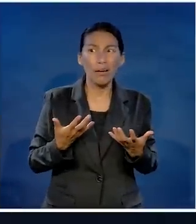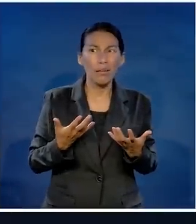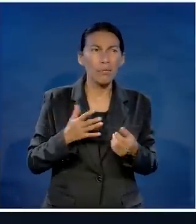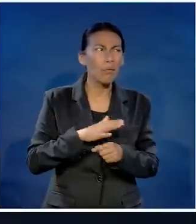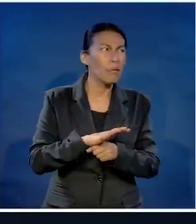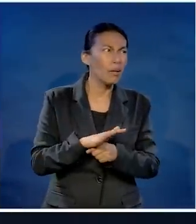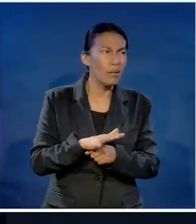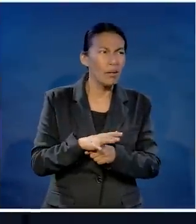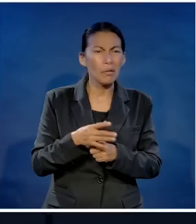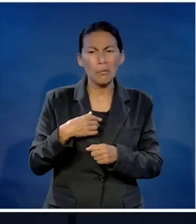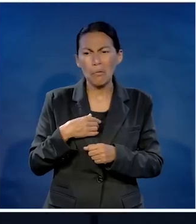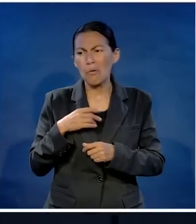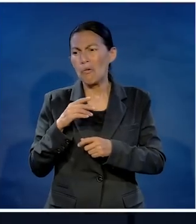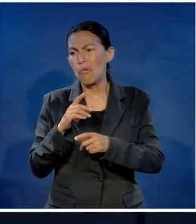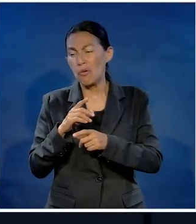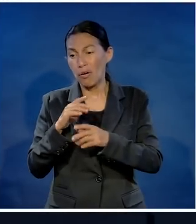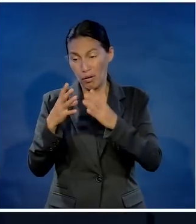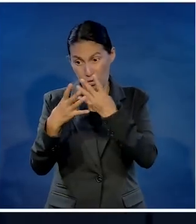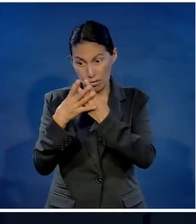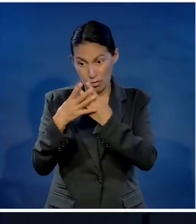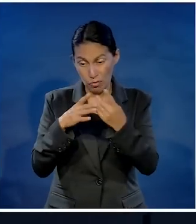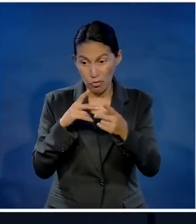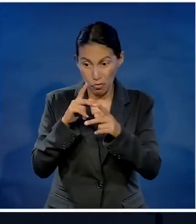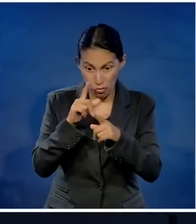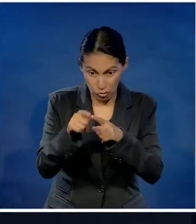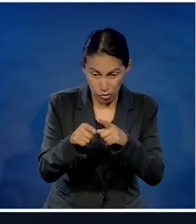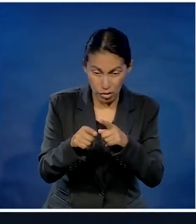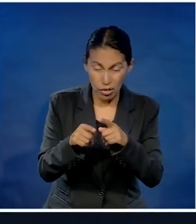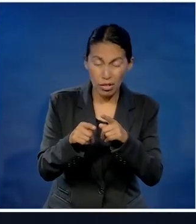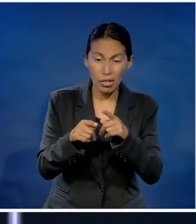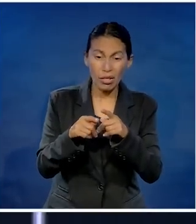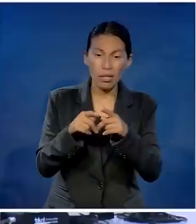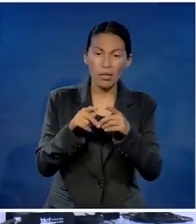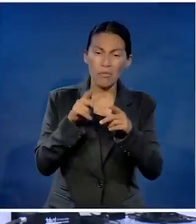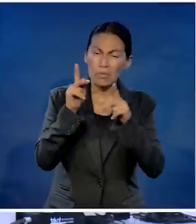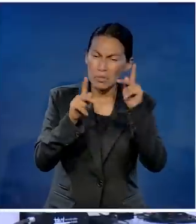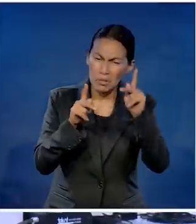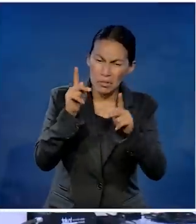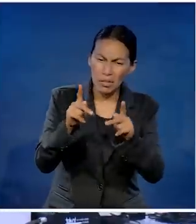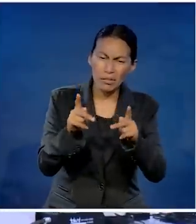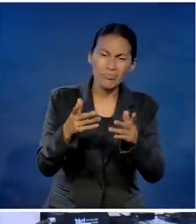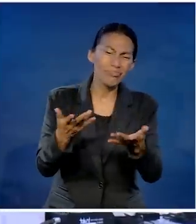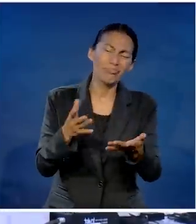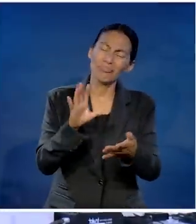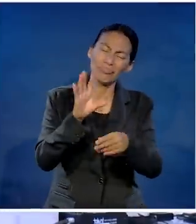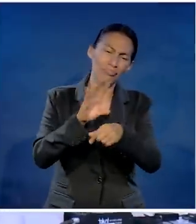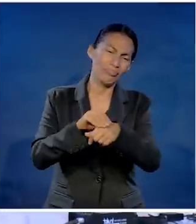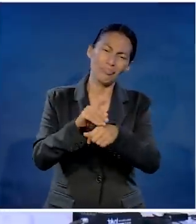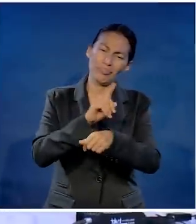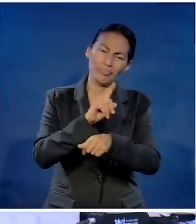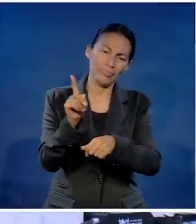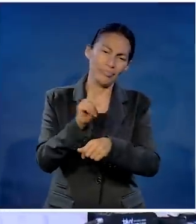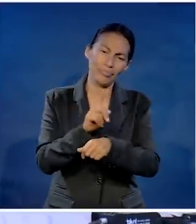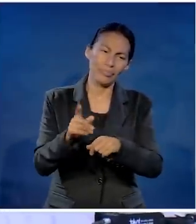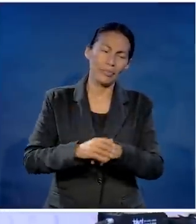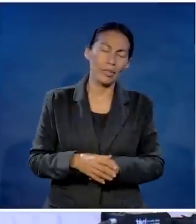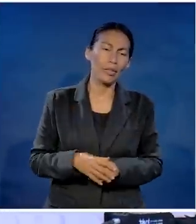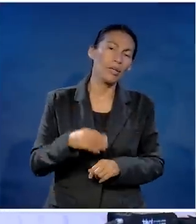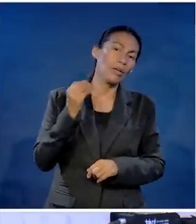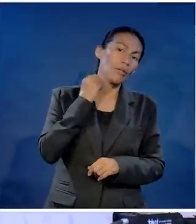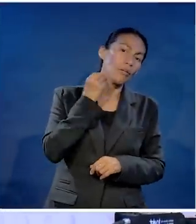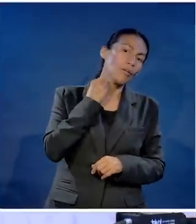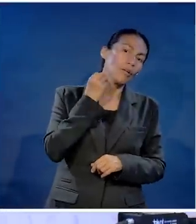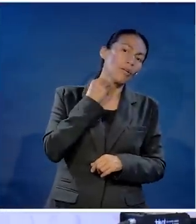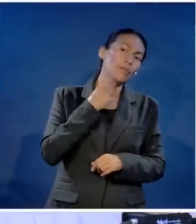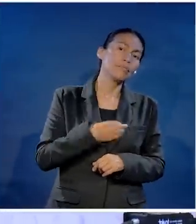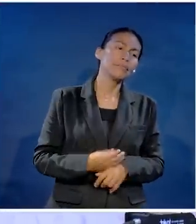Y entonces dije, pues, ¿qué hago? ¿Qué hago? Fui a visitarlo, no me dejaron verlo. Alguien me dice, consiga un abogado. Y fui con un abogado.